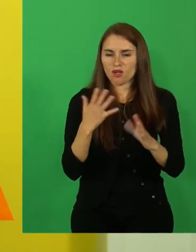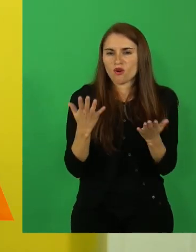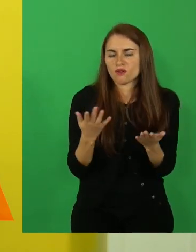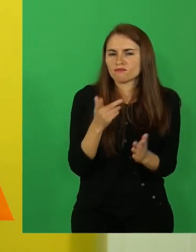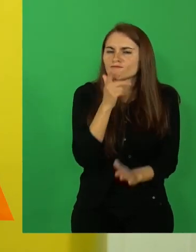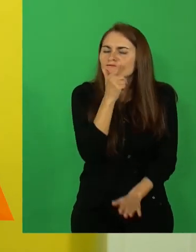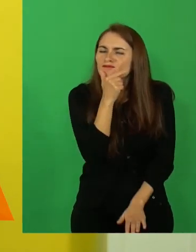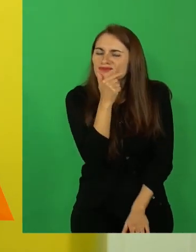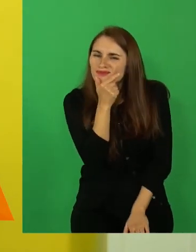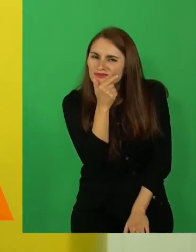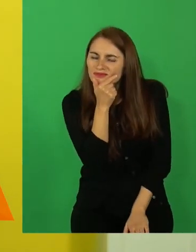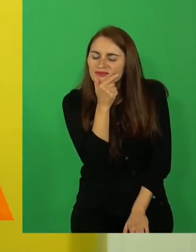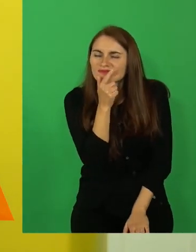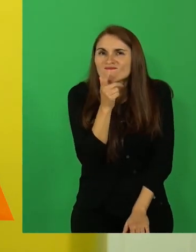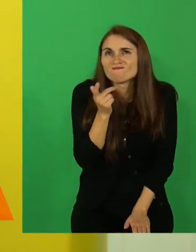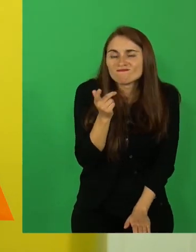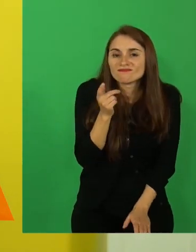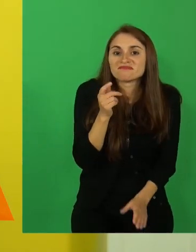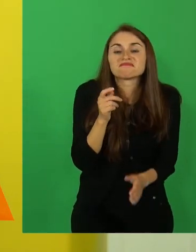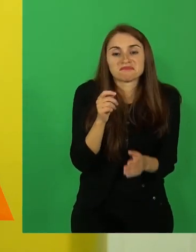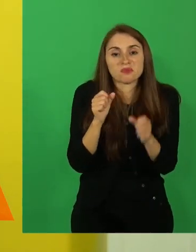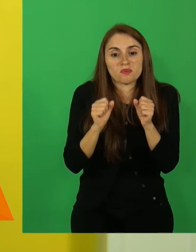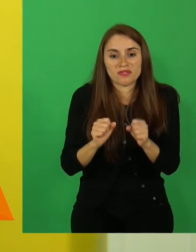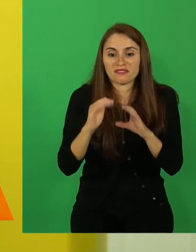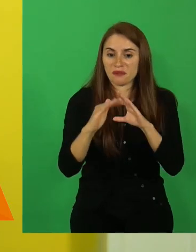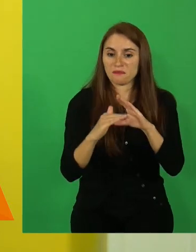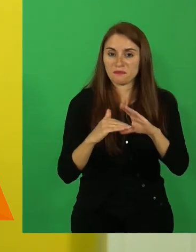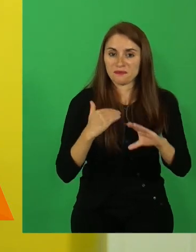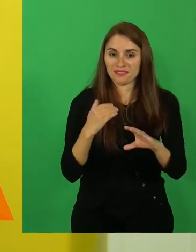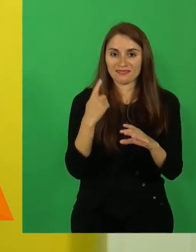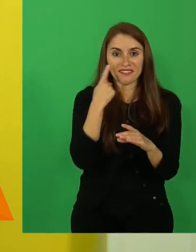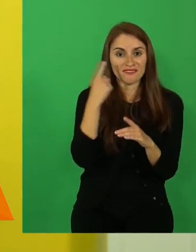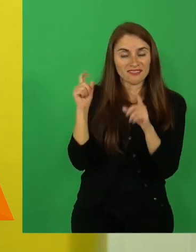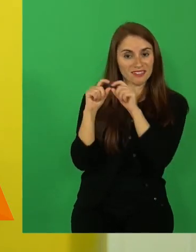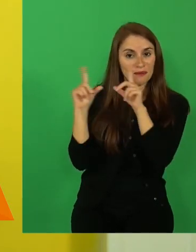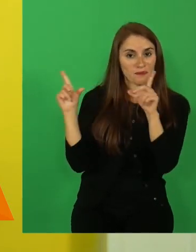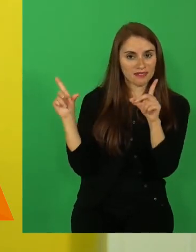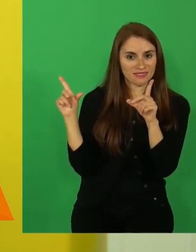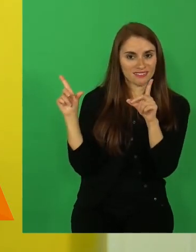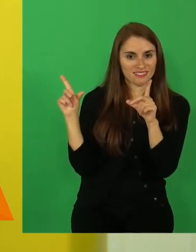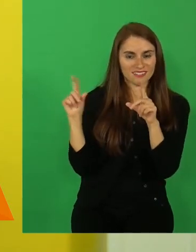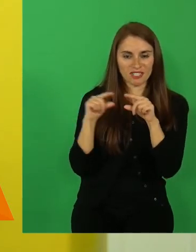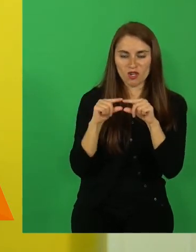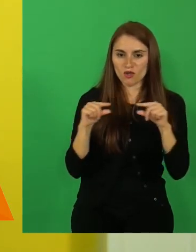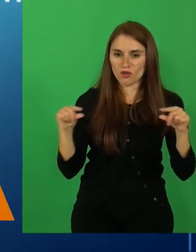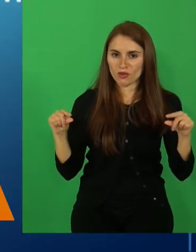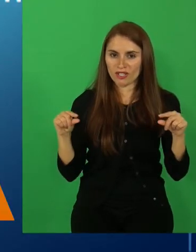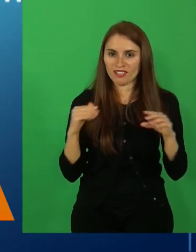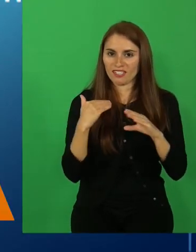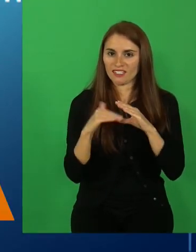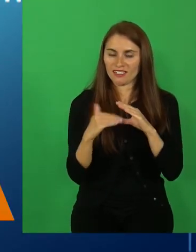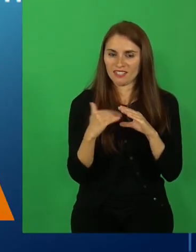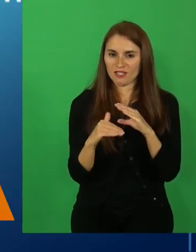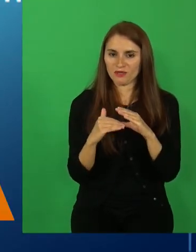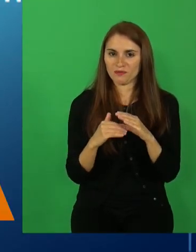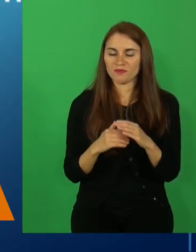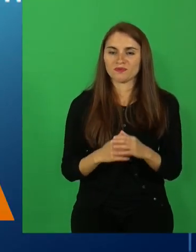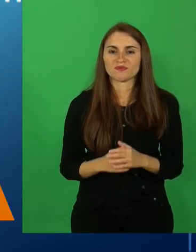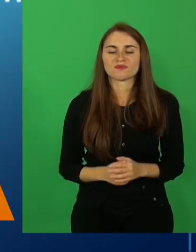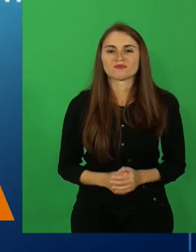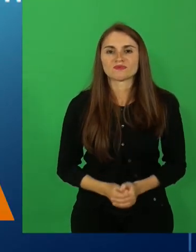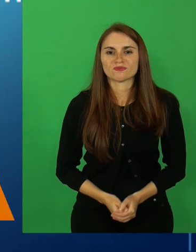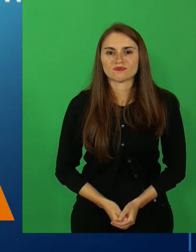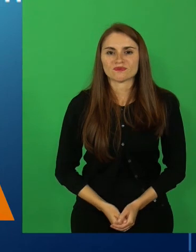duda, lo pueden hacer al correo que está apareciendo acá en pantalla. Pantalla,